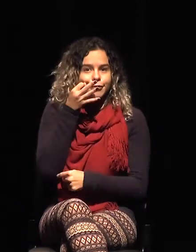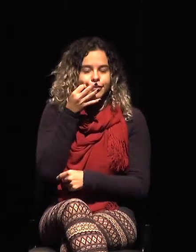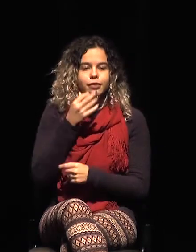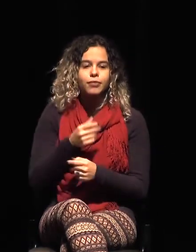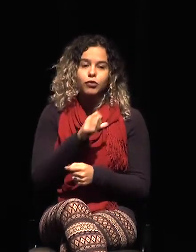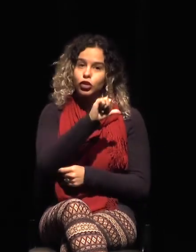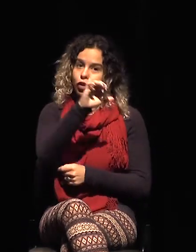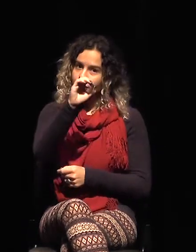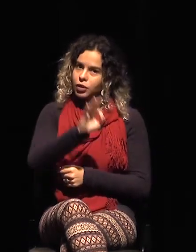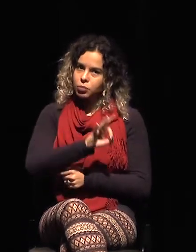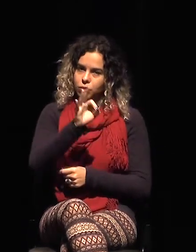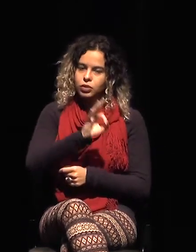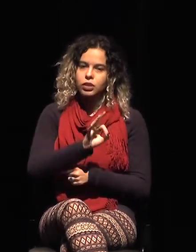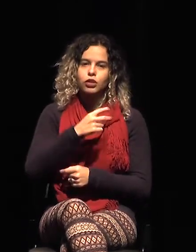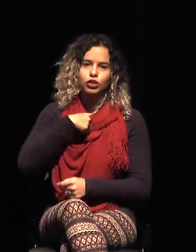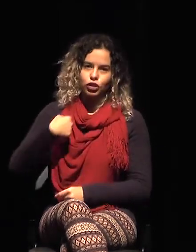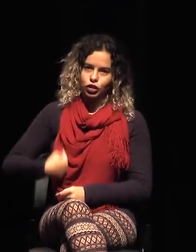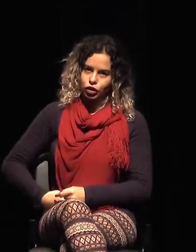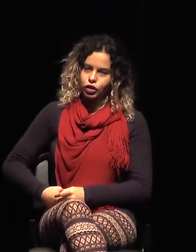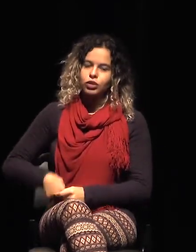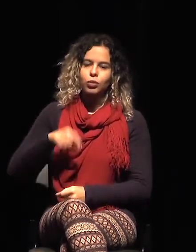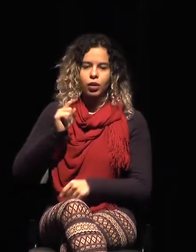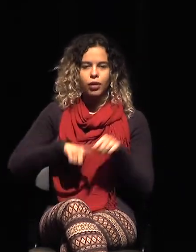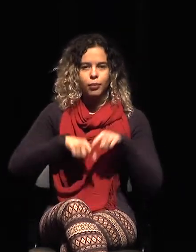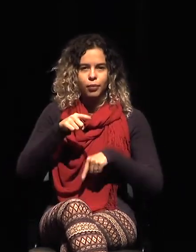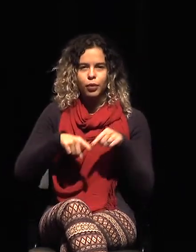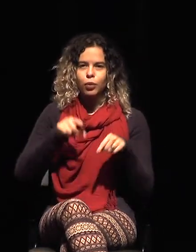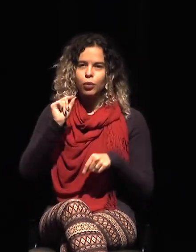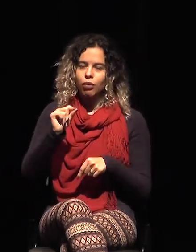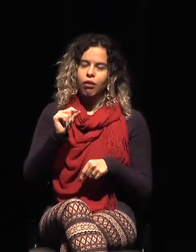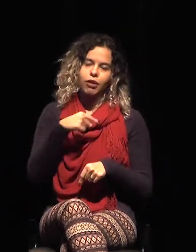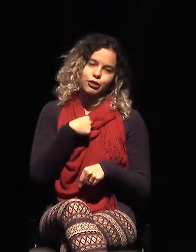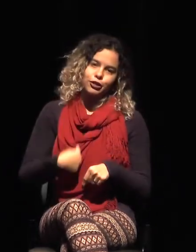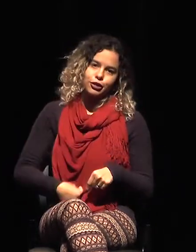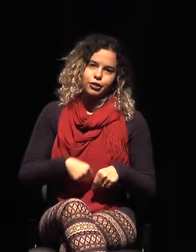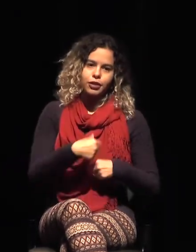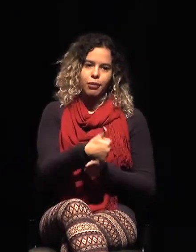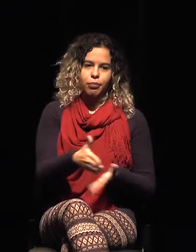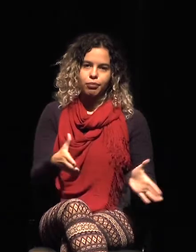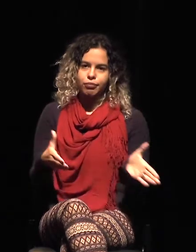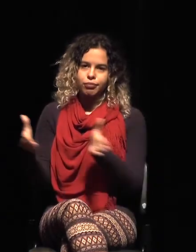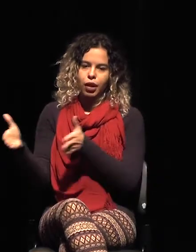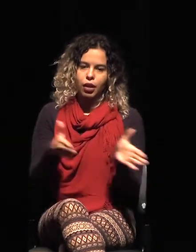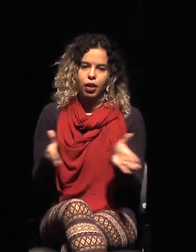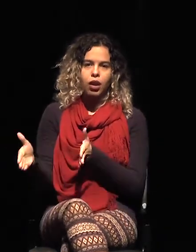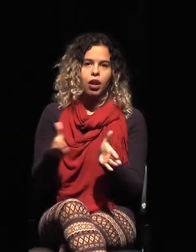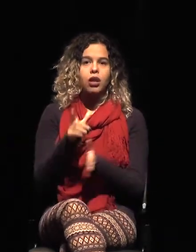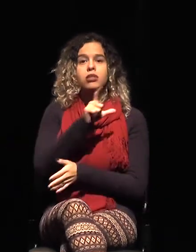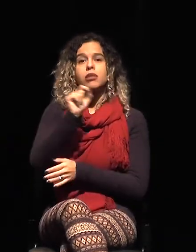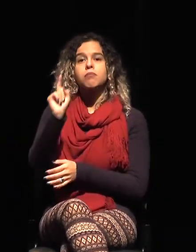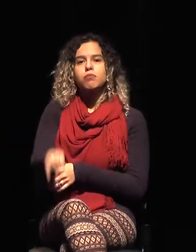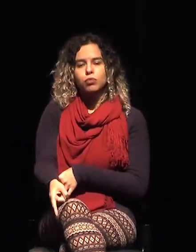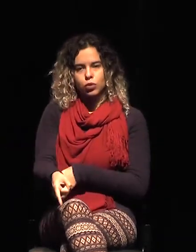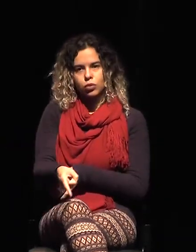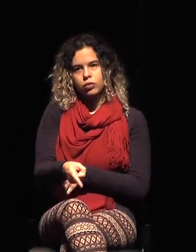Son esas mercancías así baratijas. Y son 100.000 objetos. Entonces, es humanamente imposible que